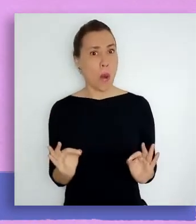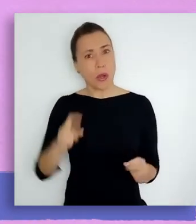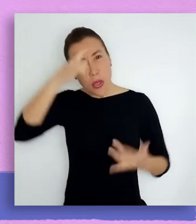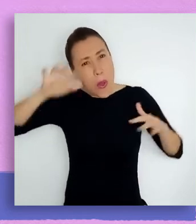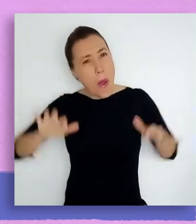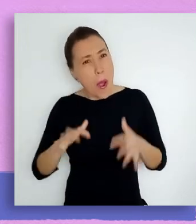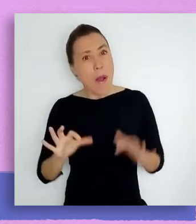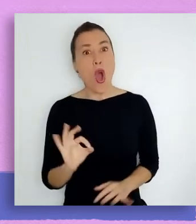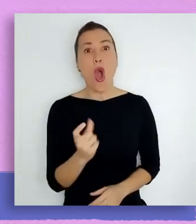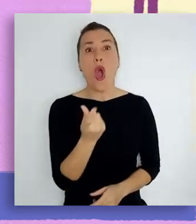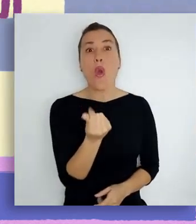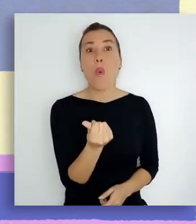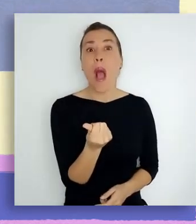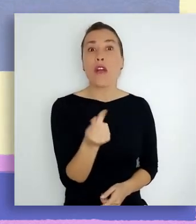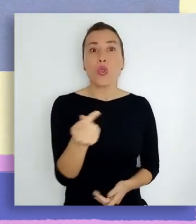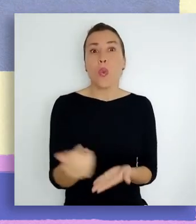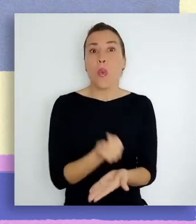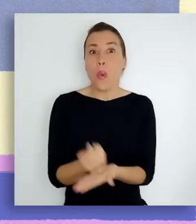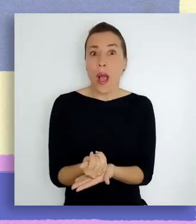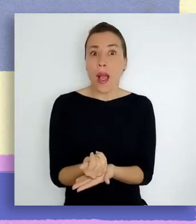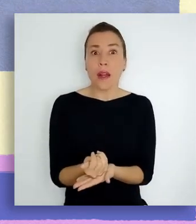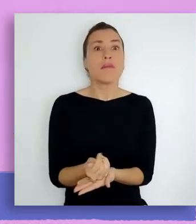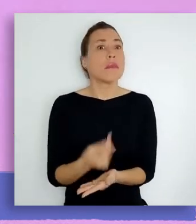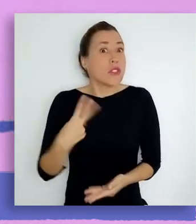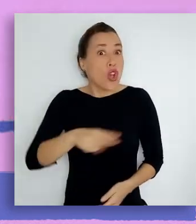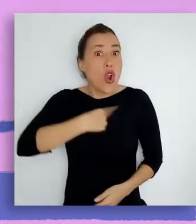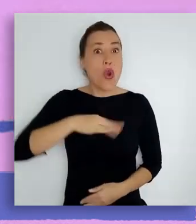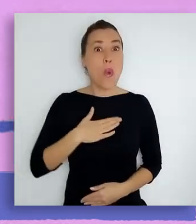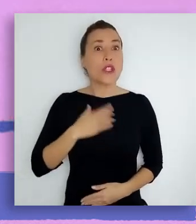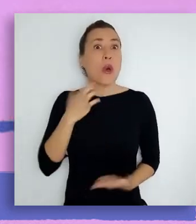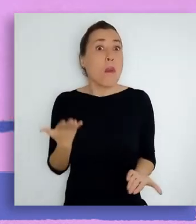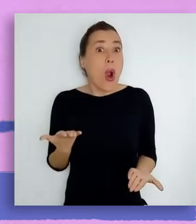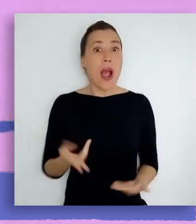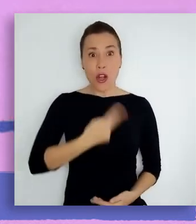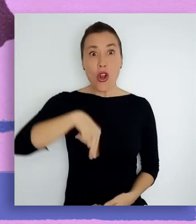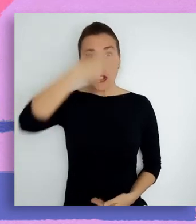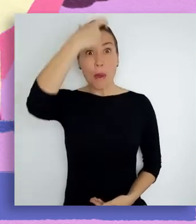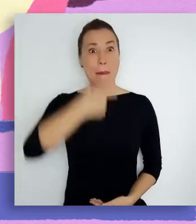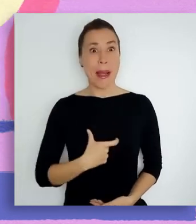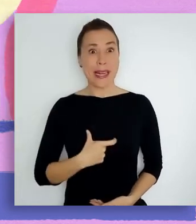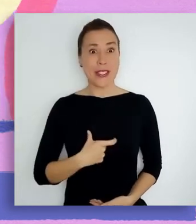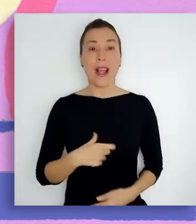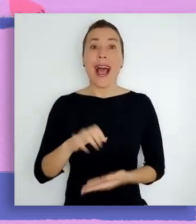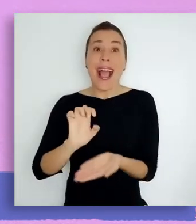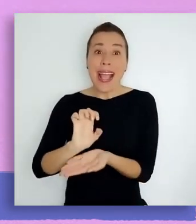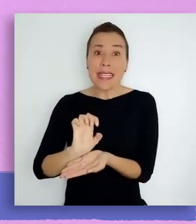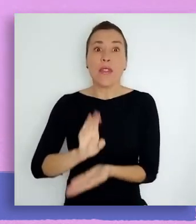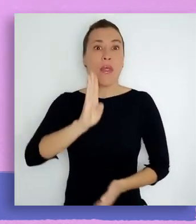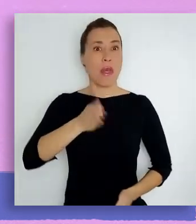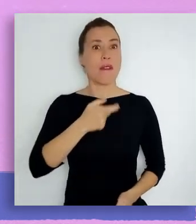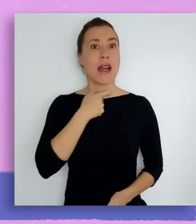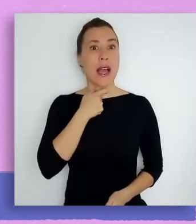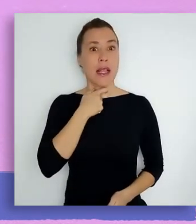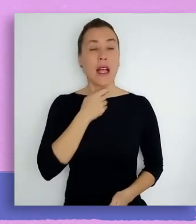comportamiento, esfuerzo o de cuánto dinero tenemos. Nos pertenecen simplemente porque somos personas. Si bien